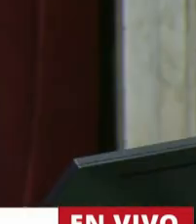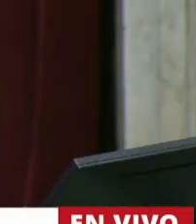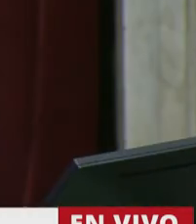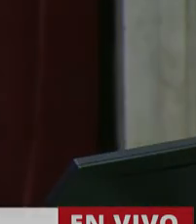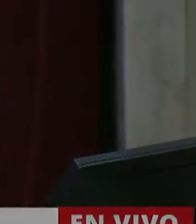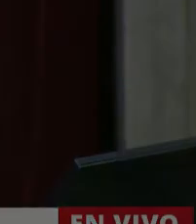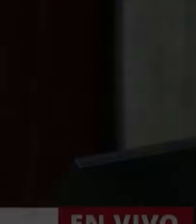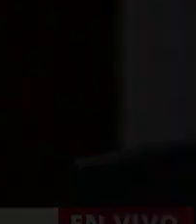diputado Gutiérrez.